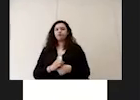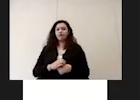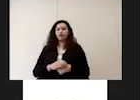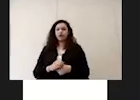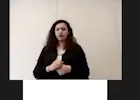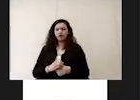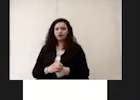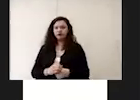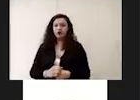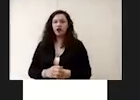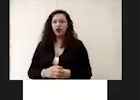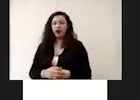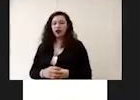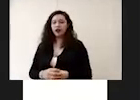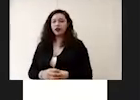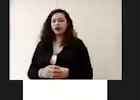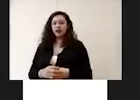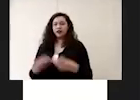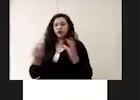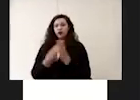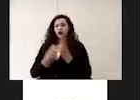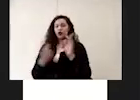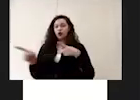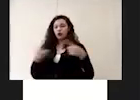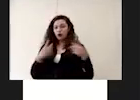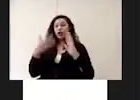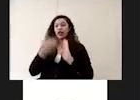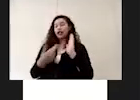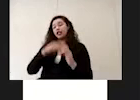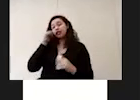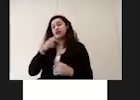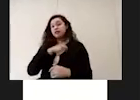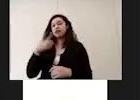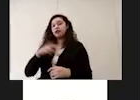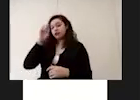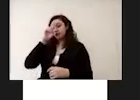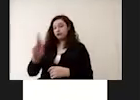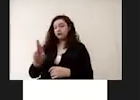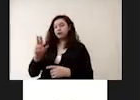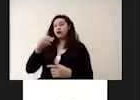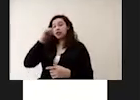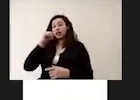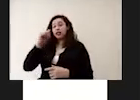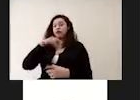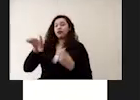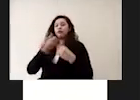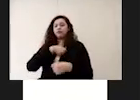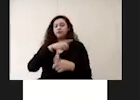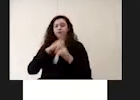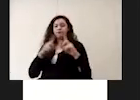y en las clases de música en los talleres como en todo momento debemos respetar siempre la sana distancia